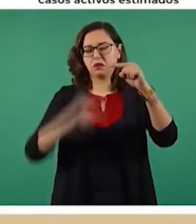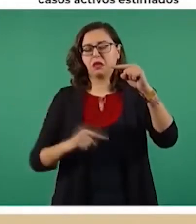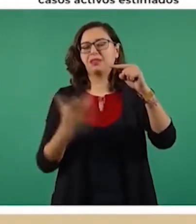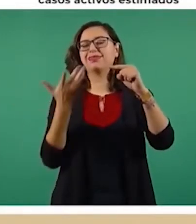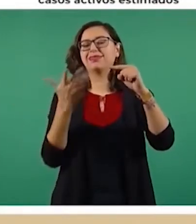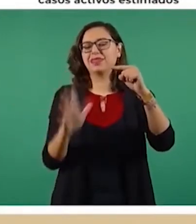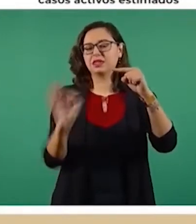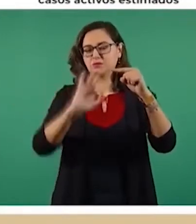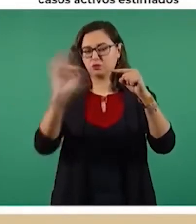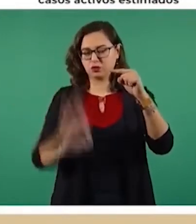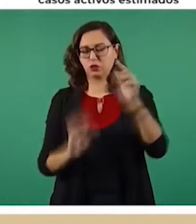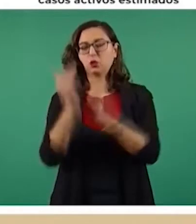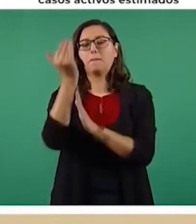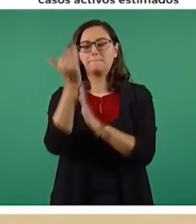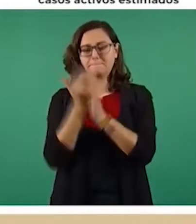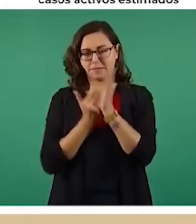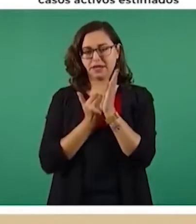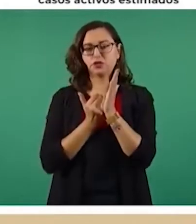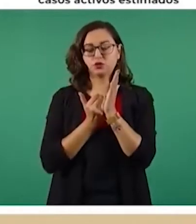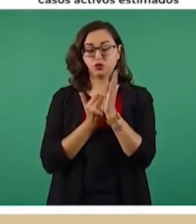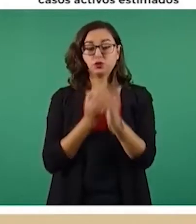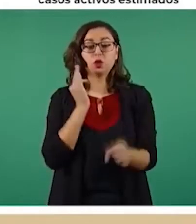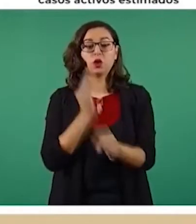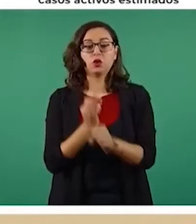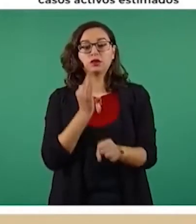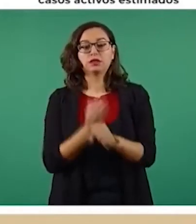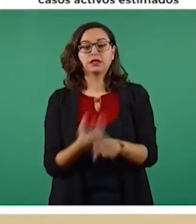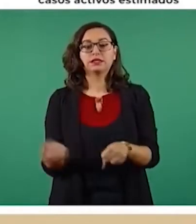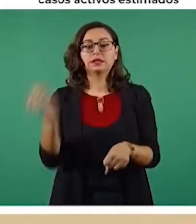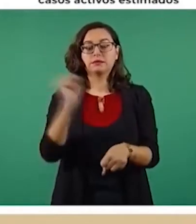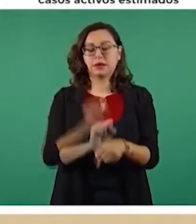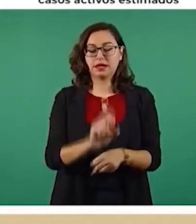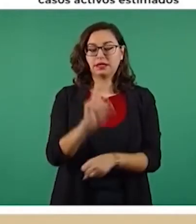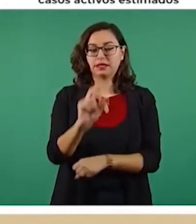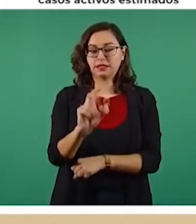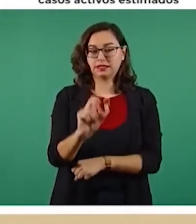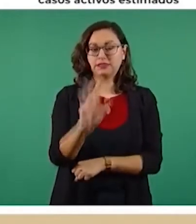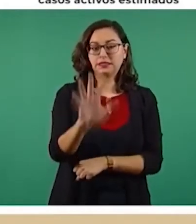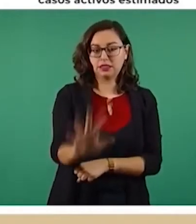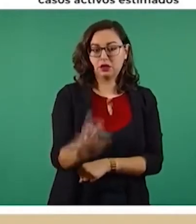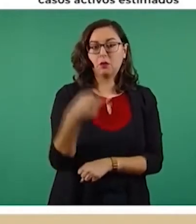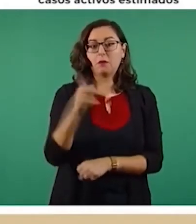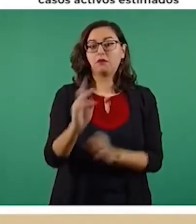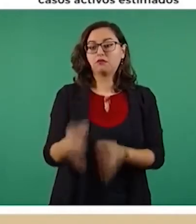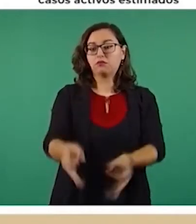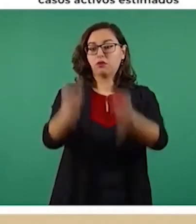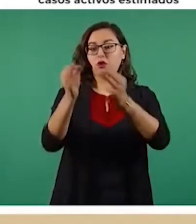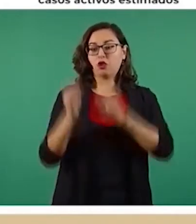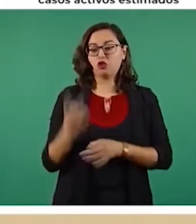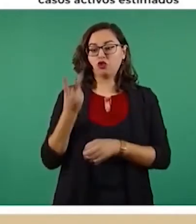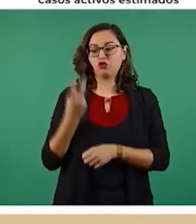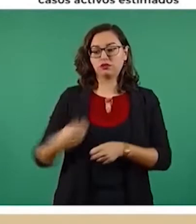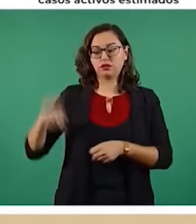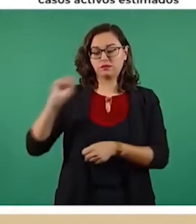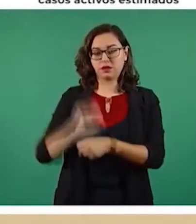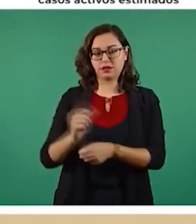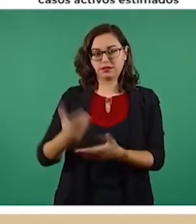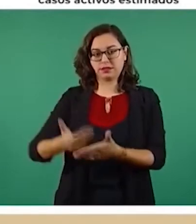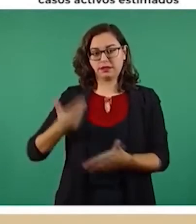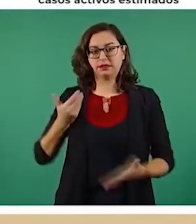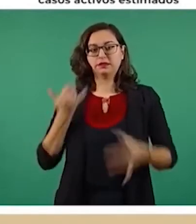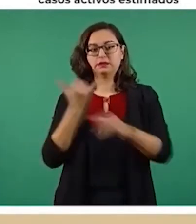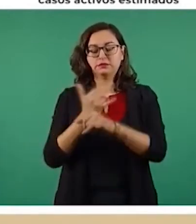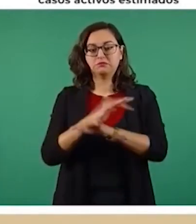33 contra la 32, en este momento vivimos en la semana 35. Esto quiere decir ya una tendencia sostenida a la